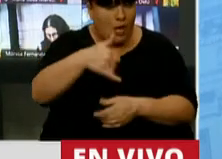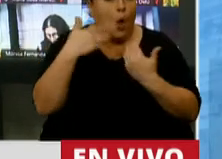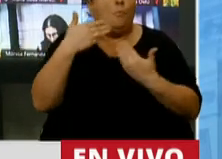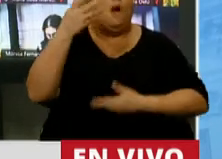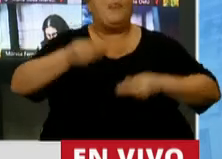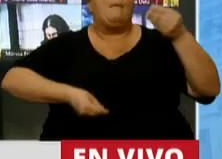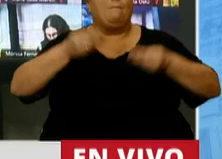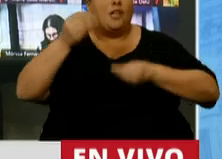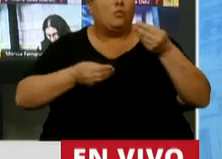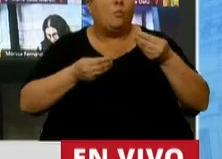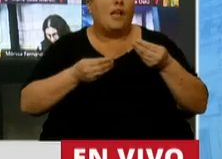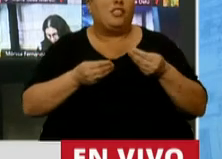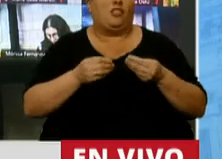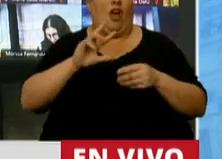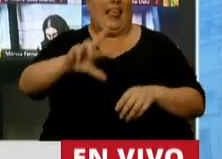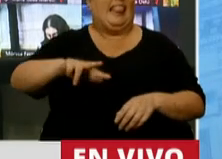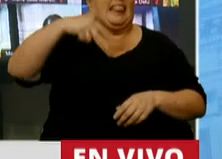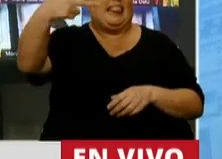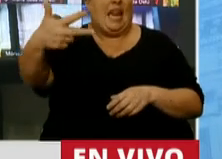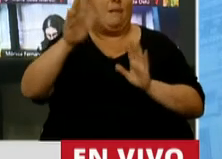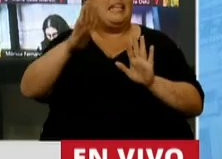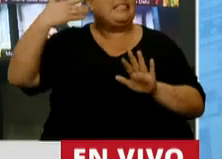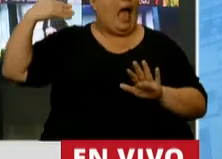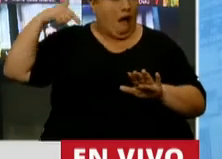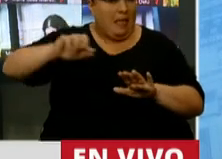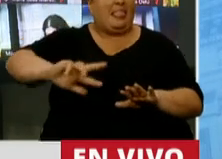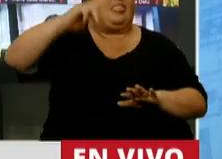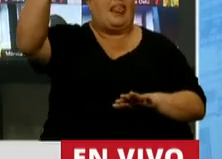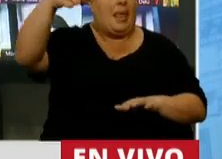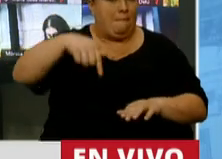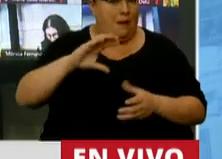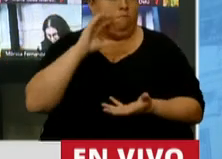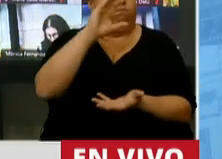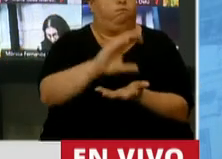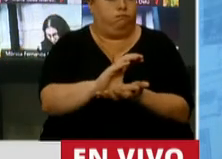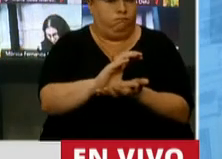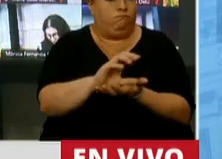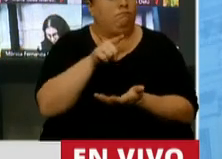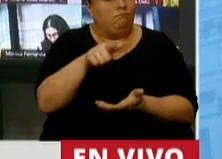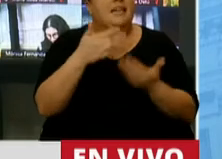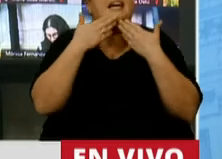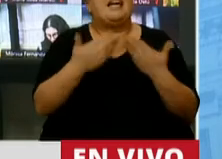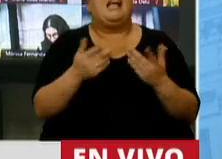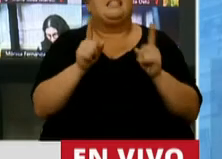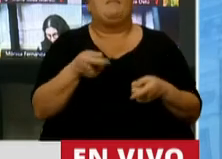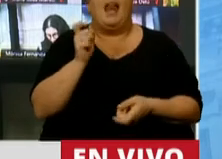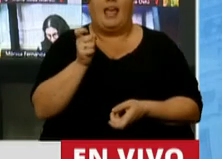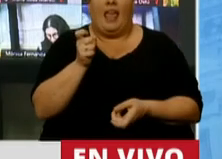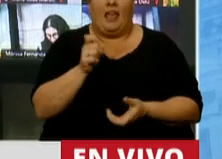presupuesto que triplica a lo que veníamos teniendo. Y eso es gracias también